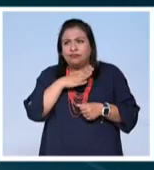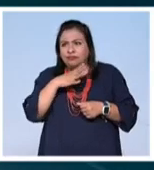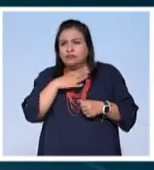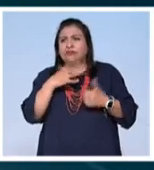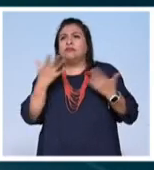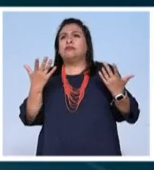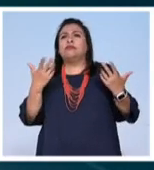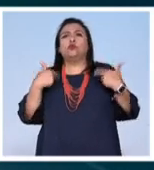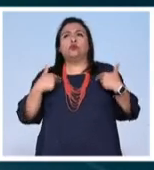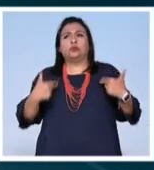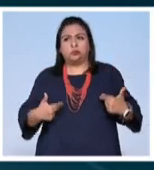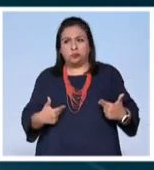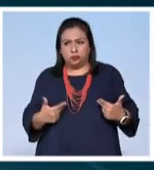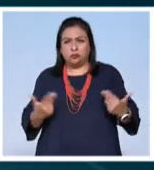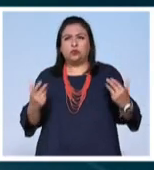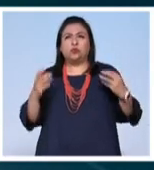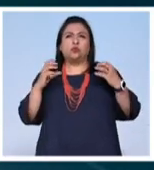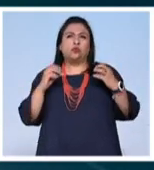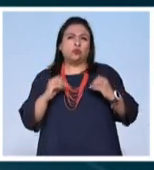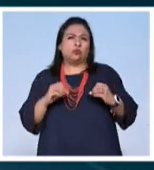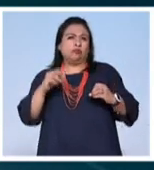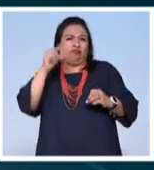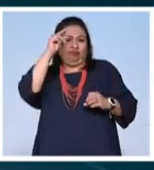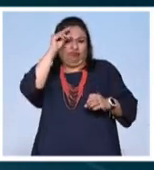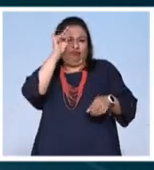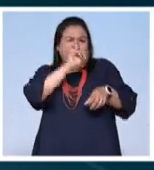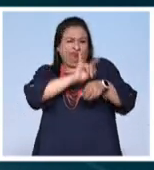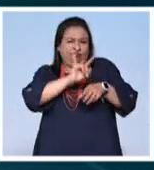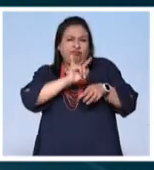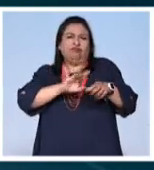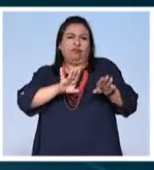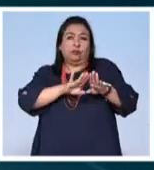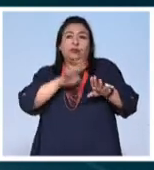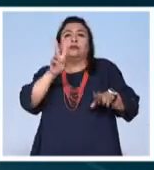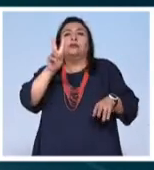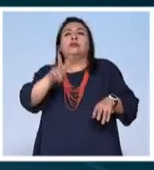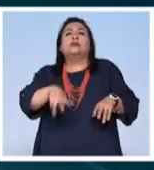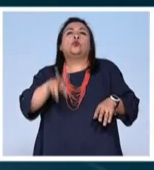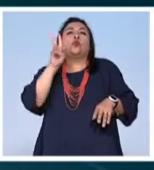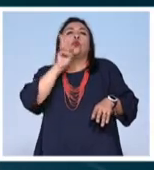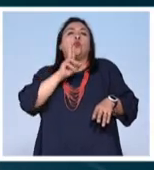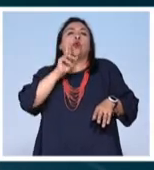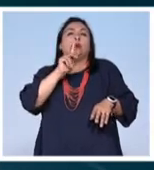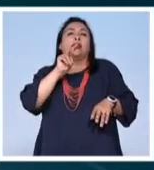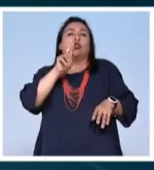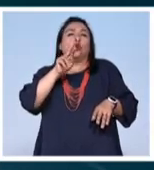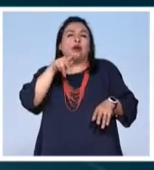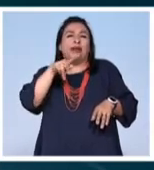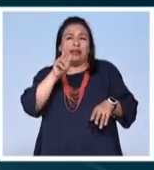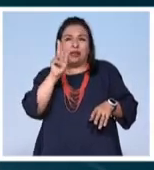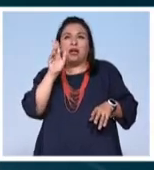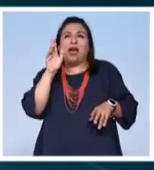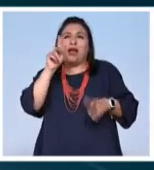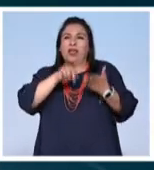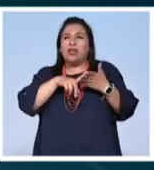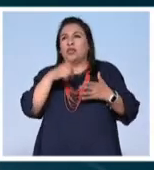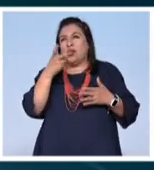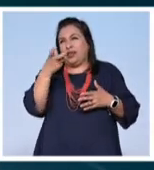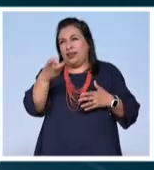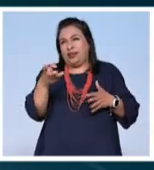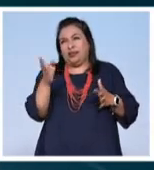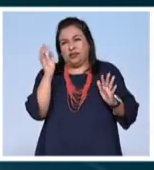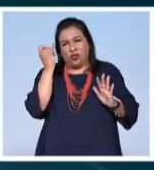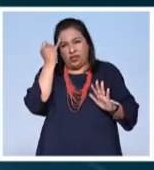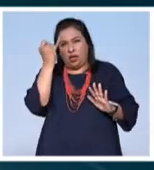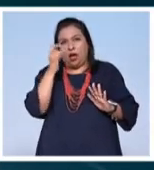enfrente a un ser humano o a una entidad de inteligencia artificial la famosa prueba de Turing plantea algo así y